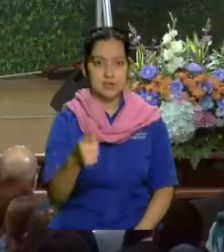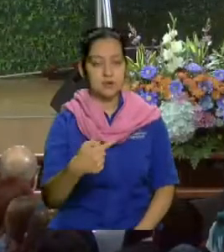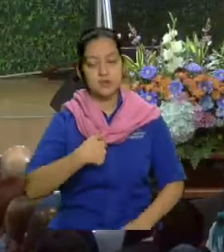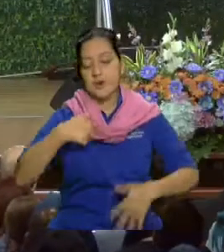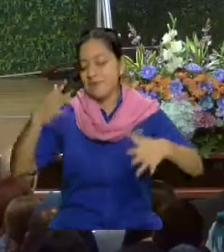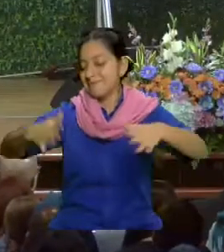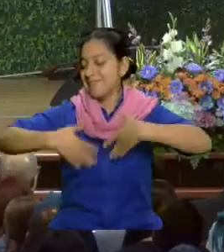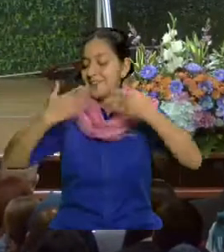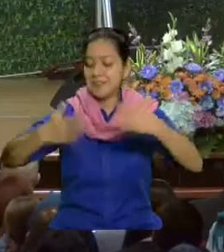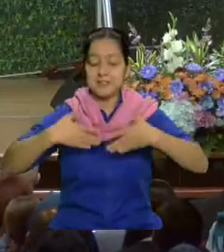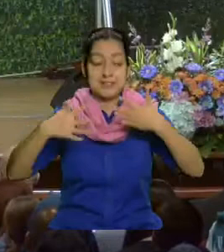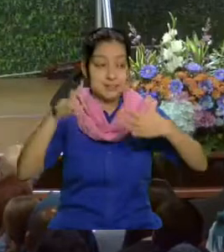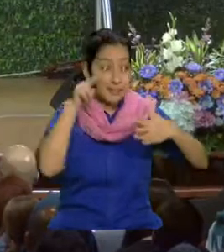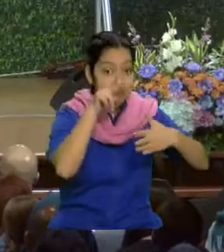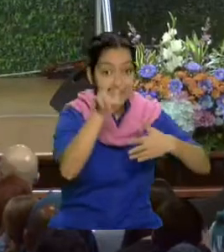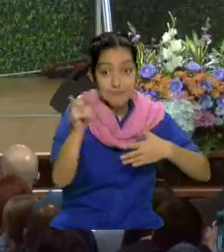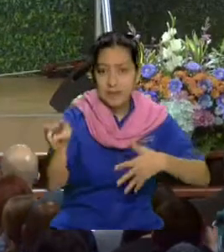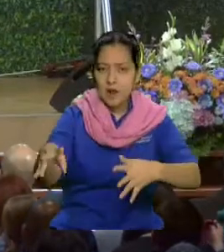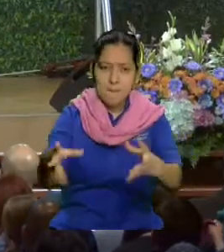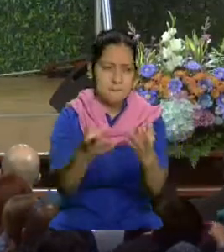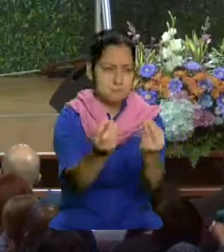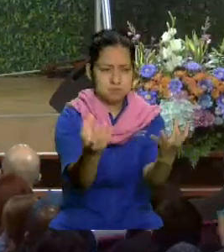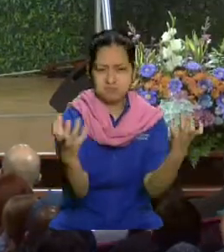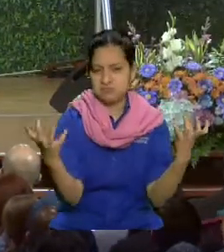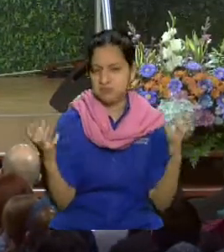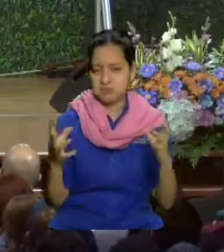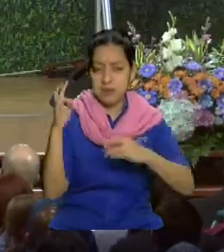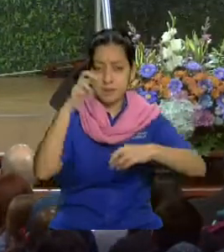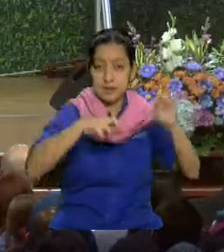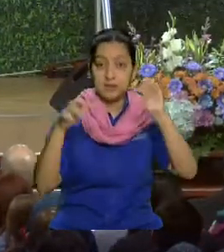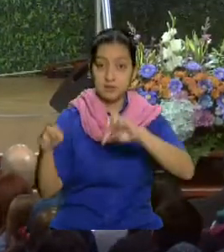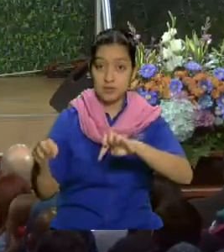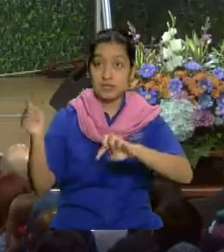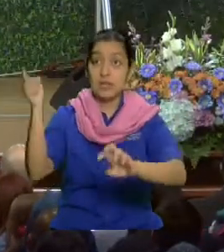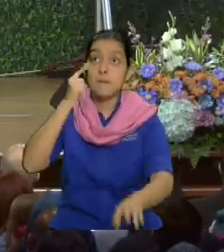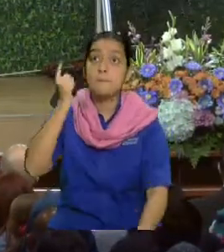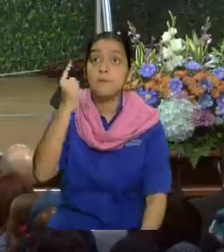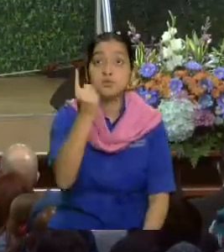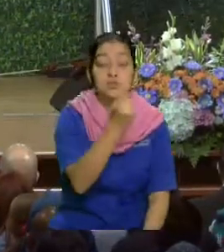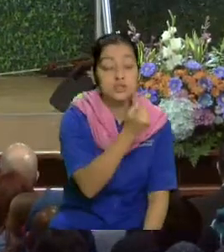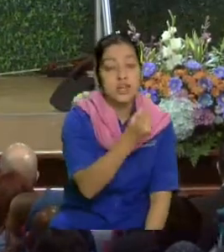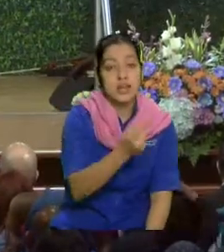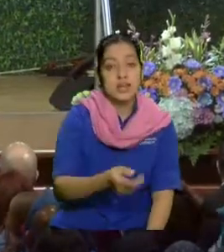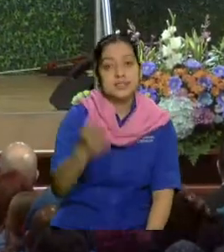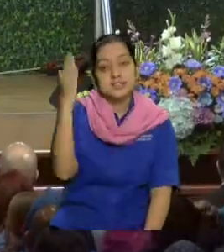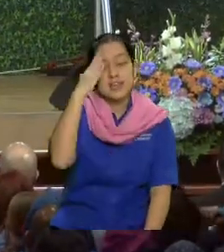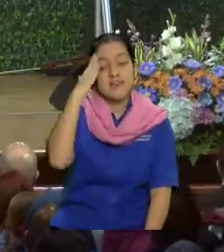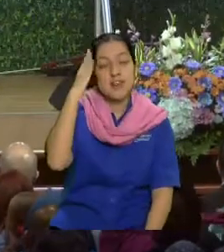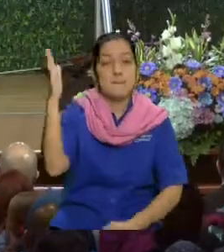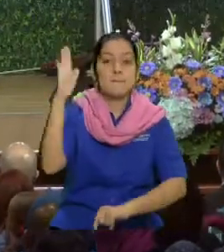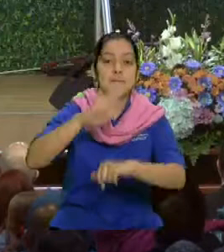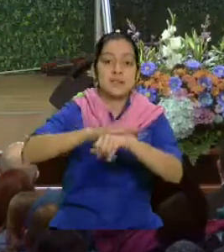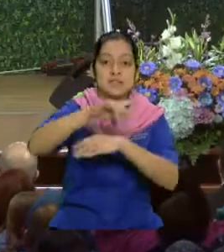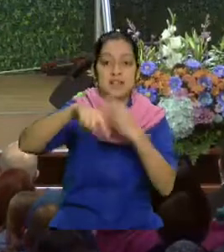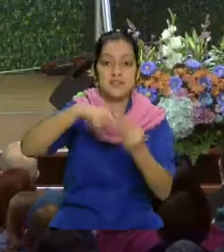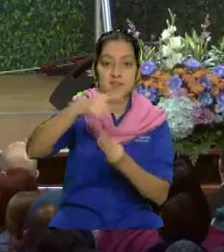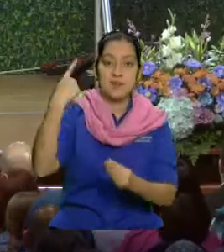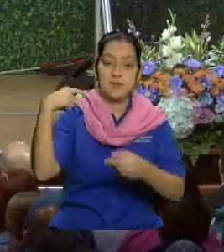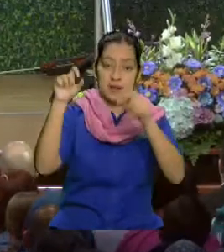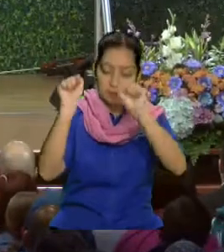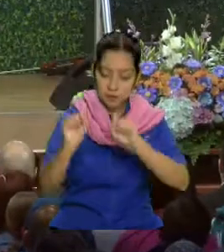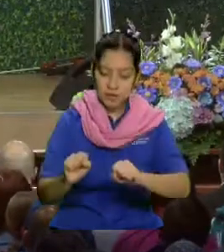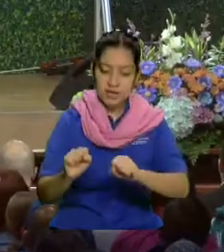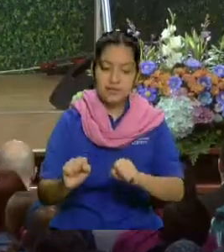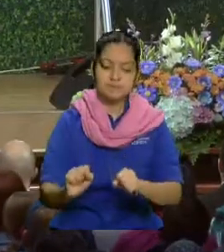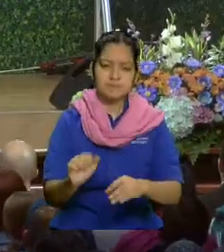cantidad respetable de gente que anda en búsqueda de saber un poco más de la familia y del matrimonio para poderlo aplicar a su